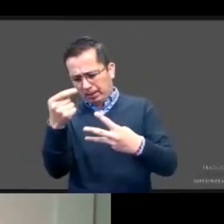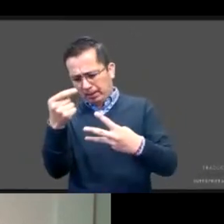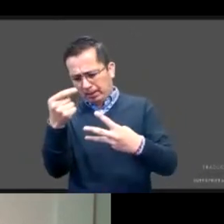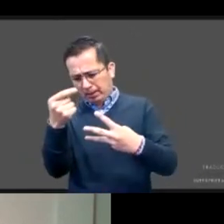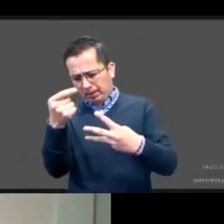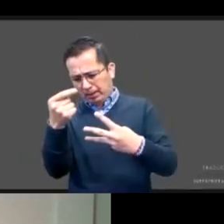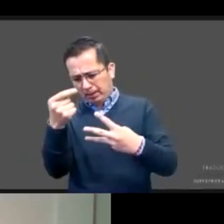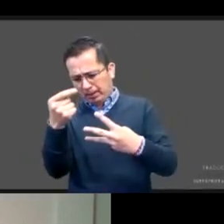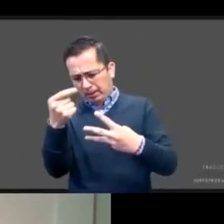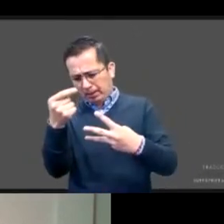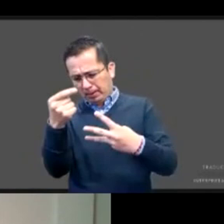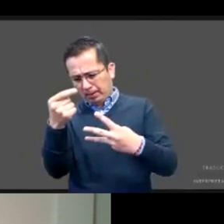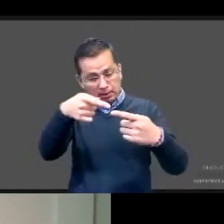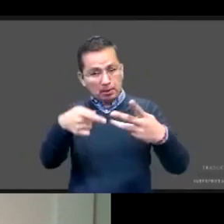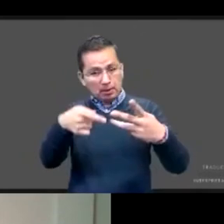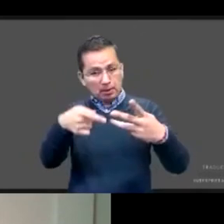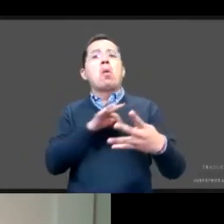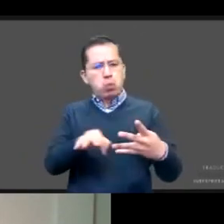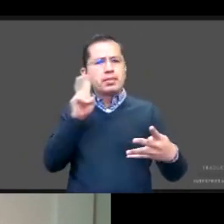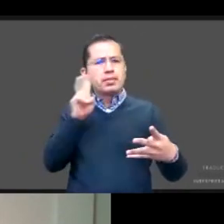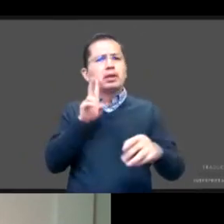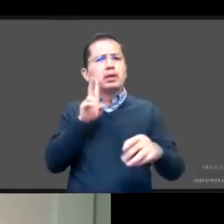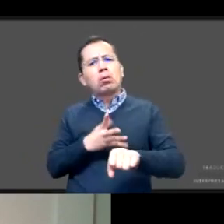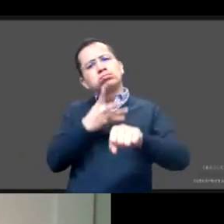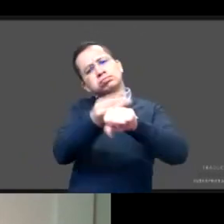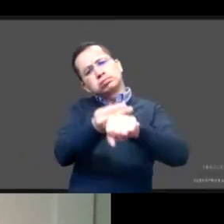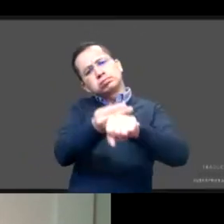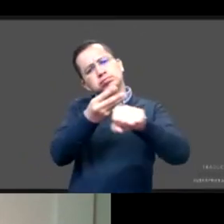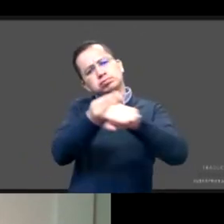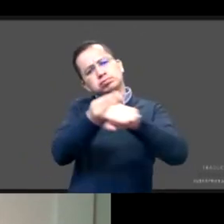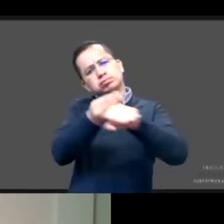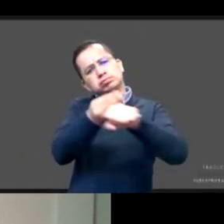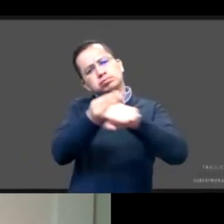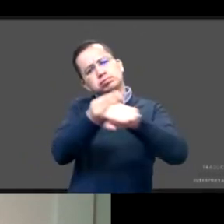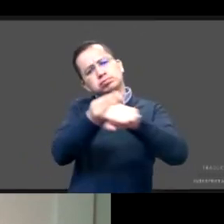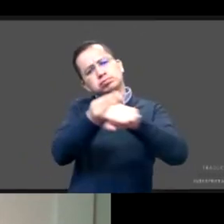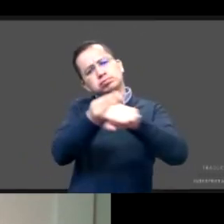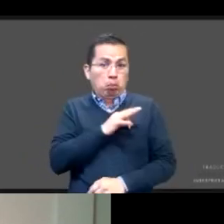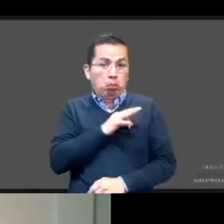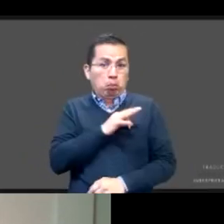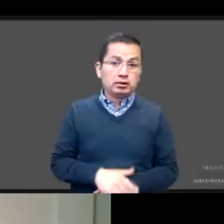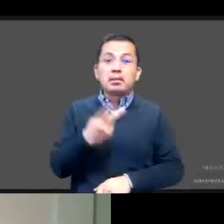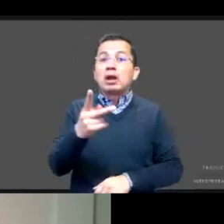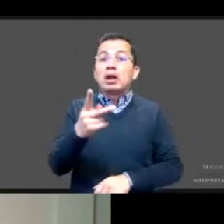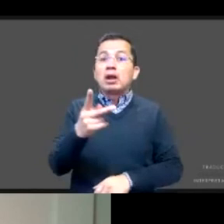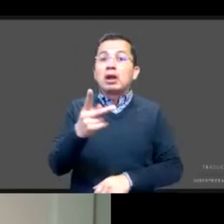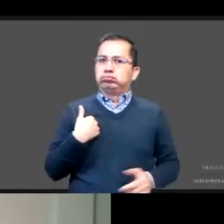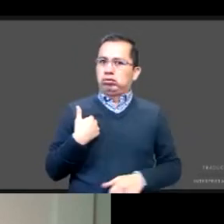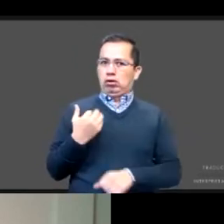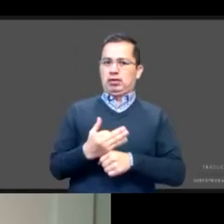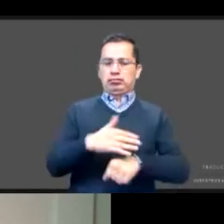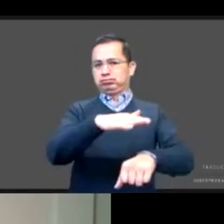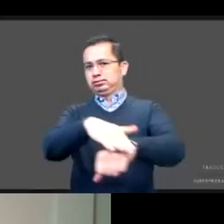para ir atendiendo esos factores determinantes. Y lo más importante, y aquí hago una llamada a quienes participan en esta sesión,